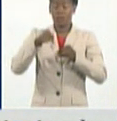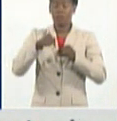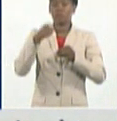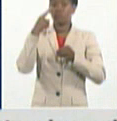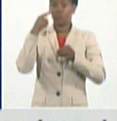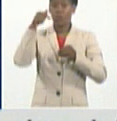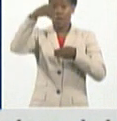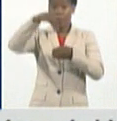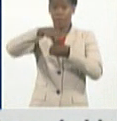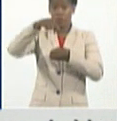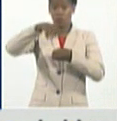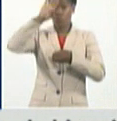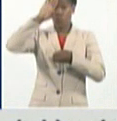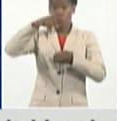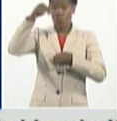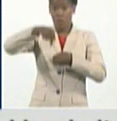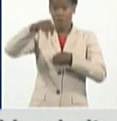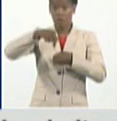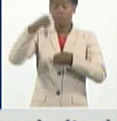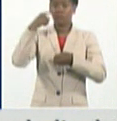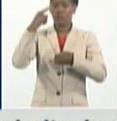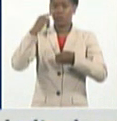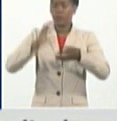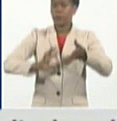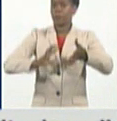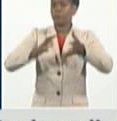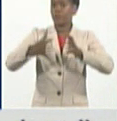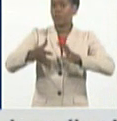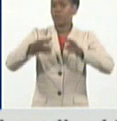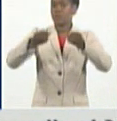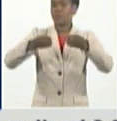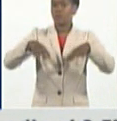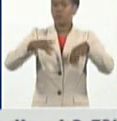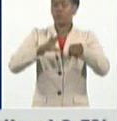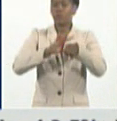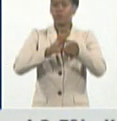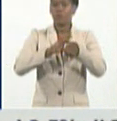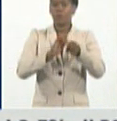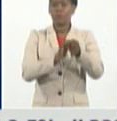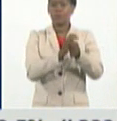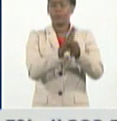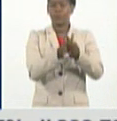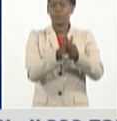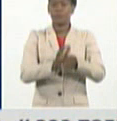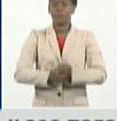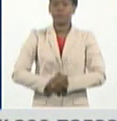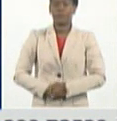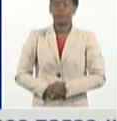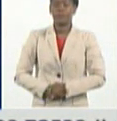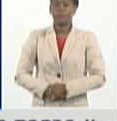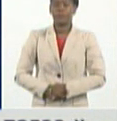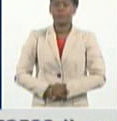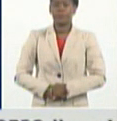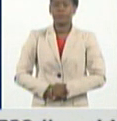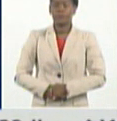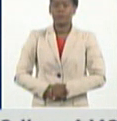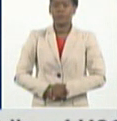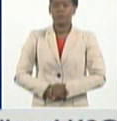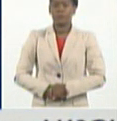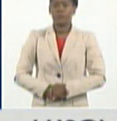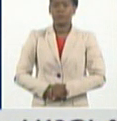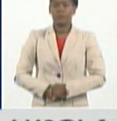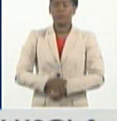epidemiológicamente el comportamiento de la enfermedad. Se puede ver que desde el